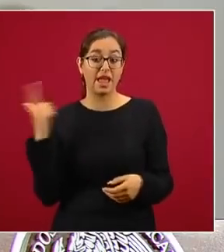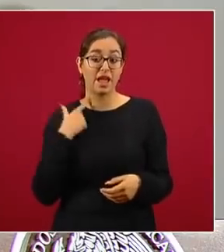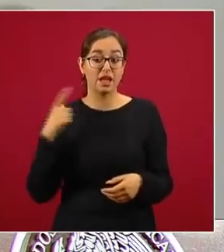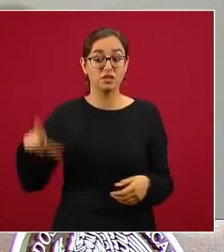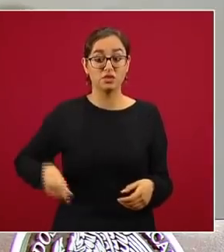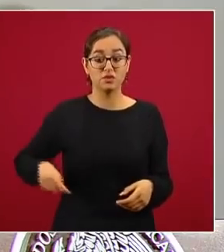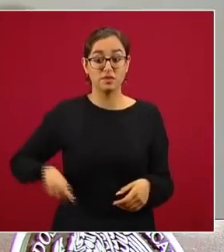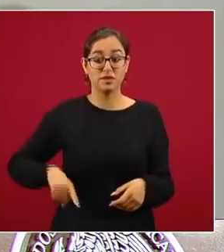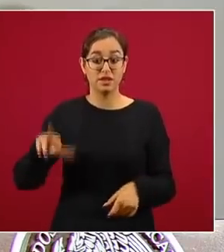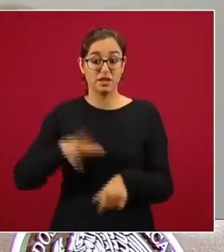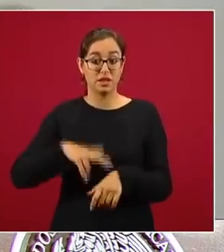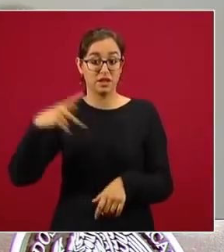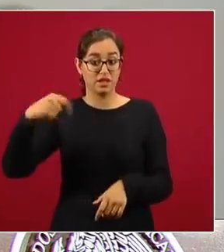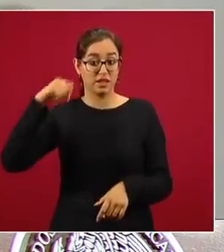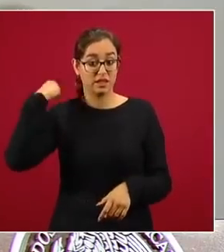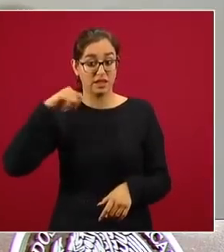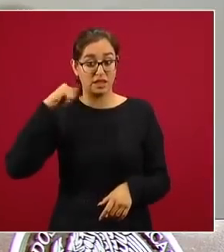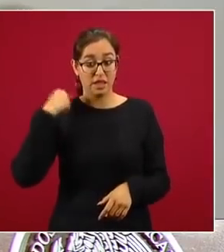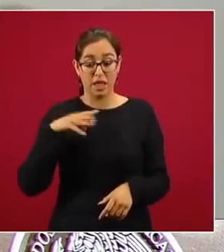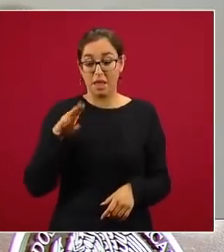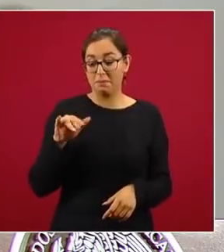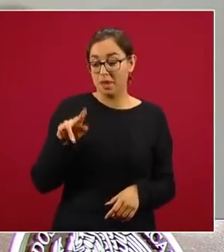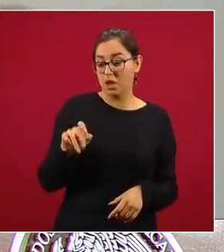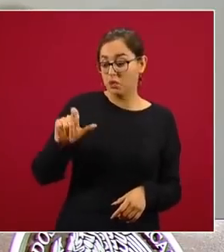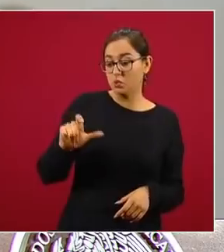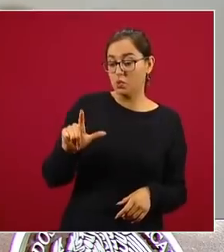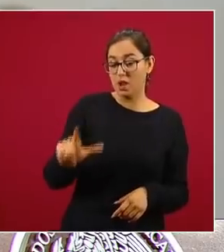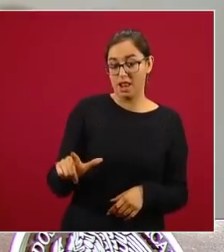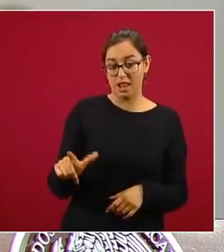Tabasco, Manuel Gurría Ordóñez.